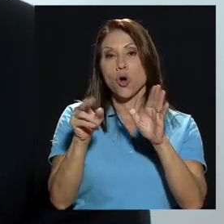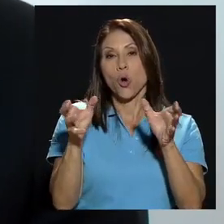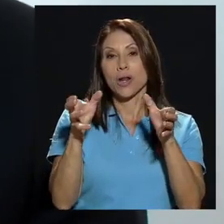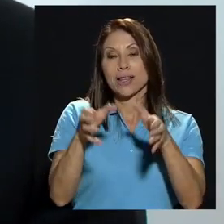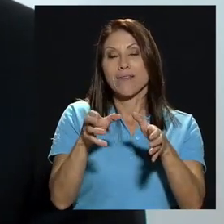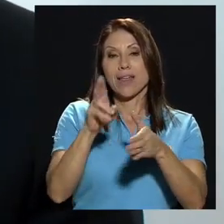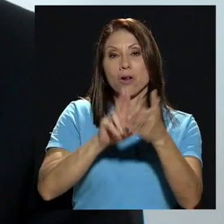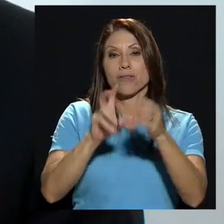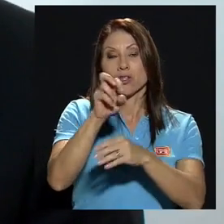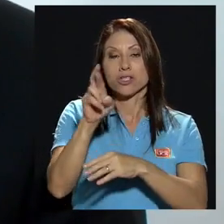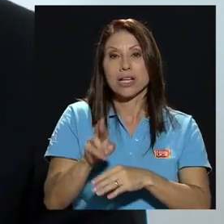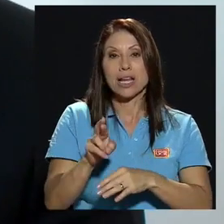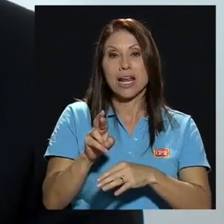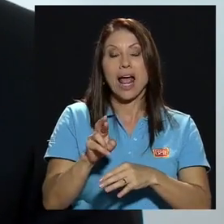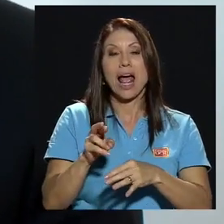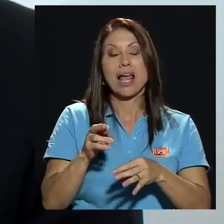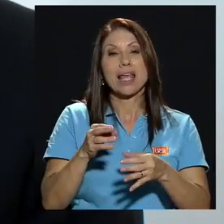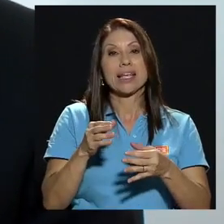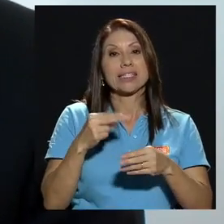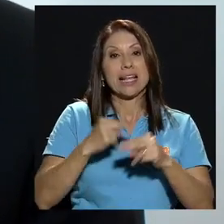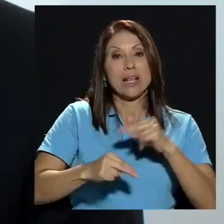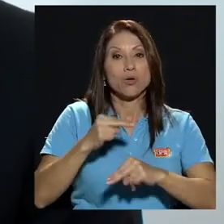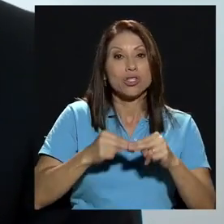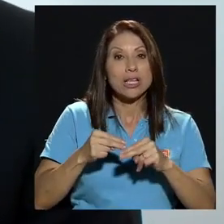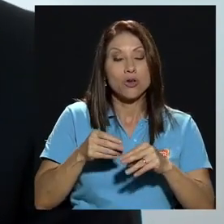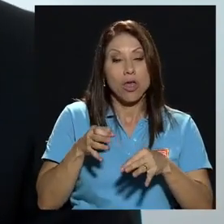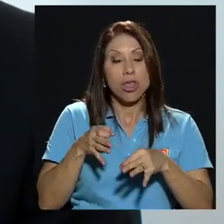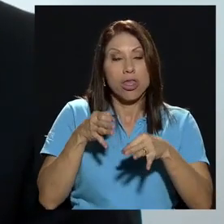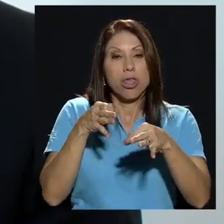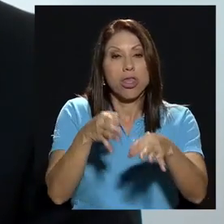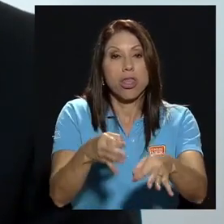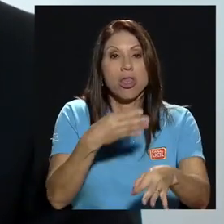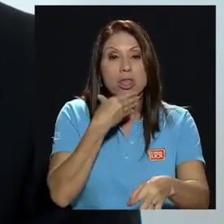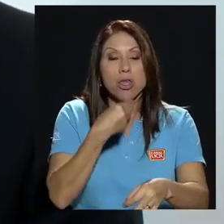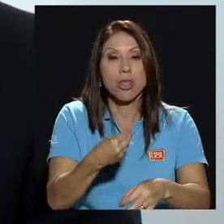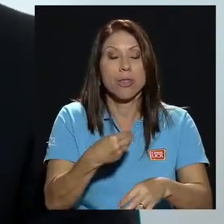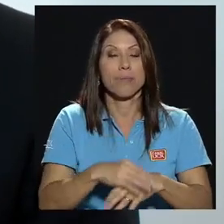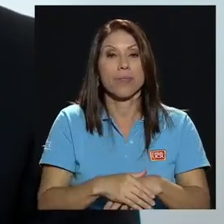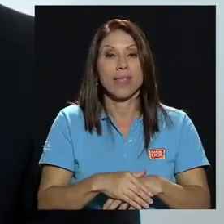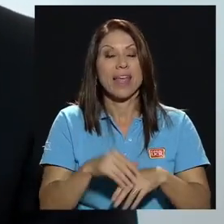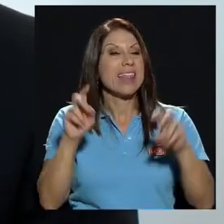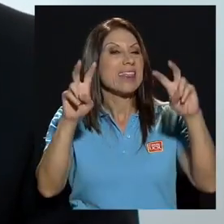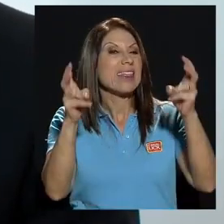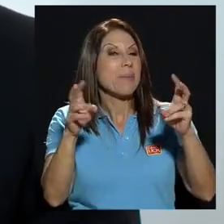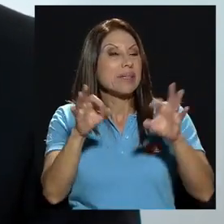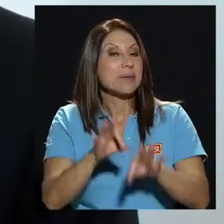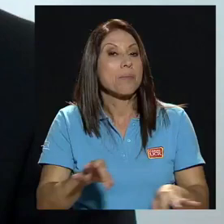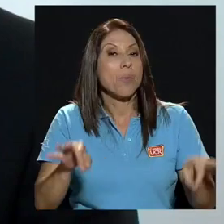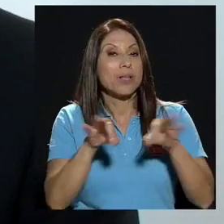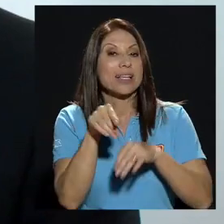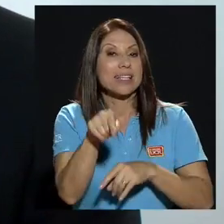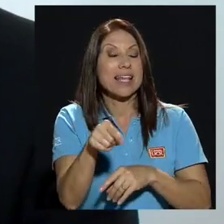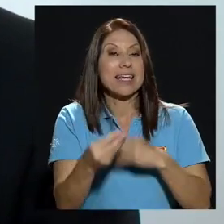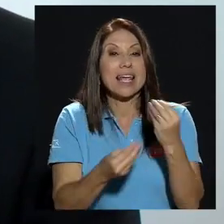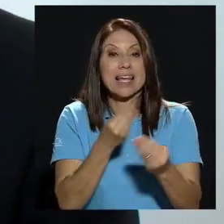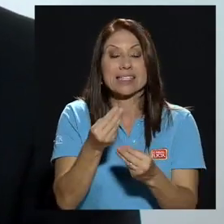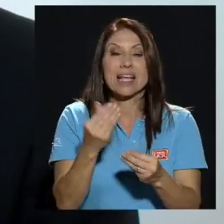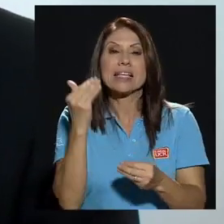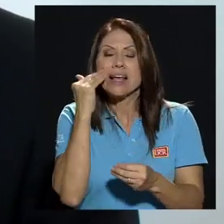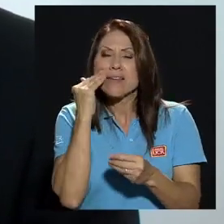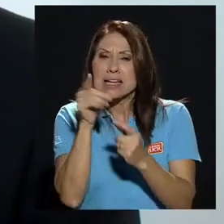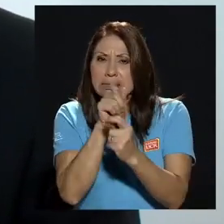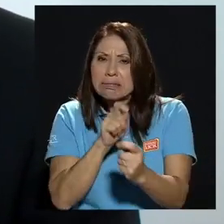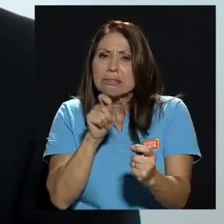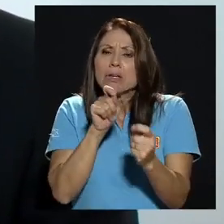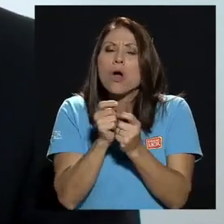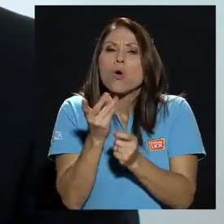diciembre y entre los temas álgidos que se están discutiendo allí está el porcentaje el determinar el porcentaje de anualidad que